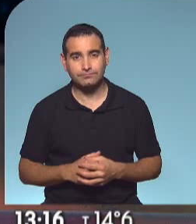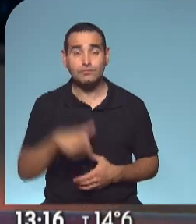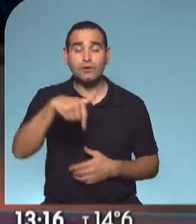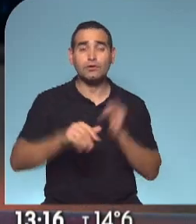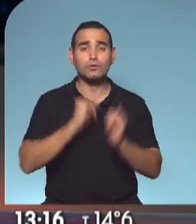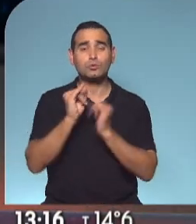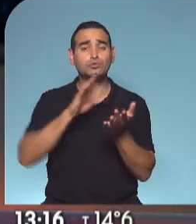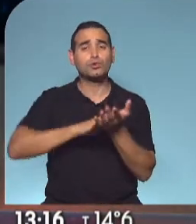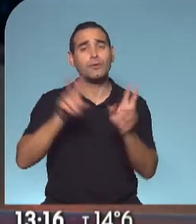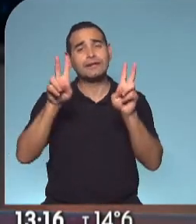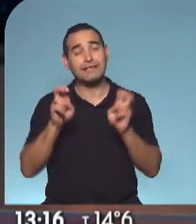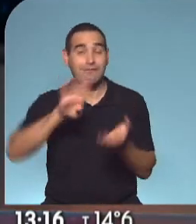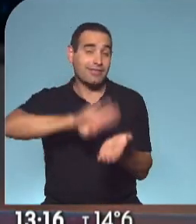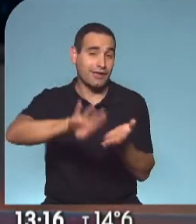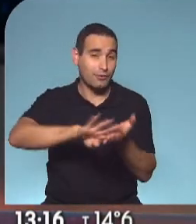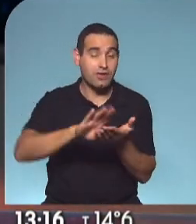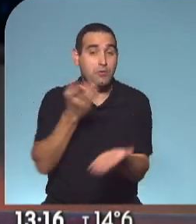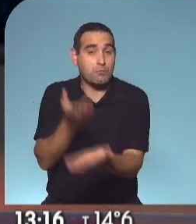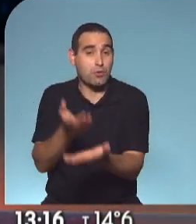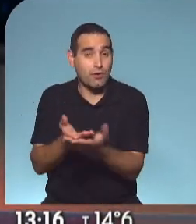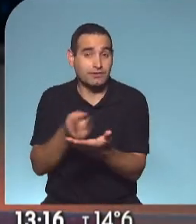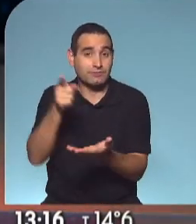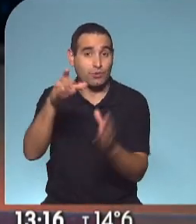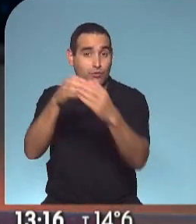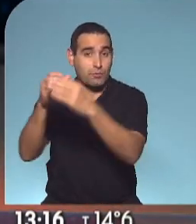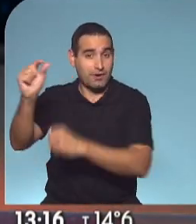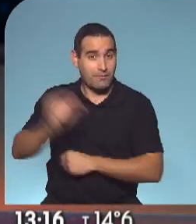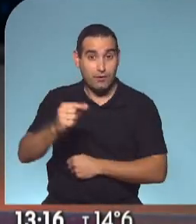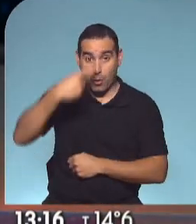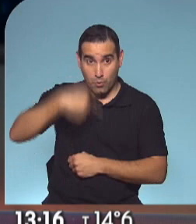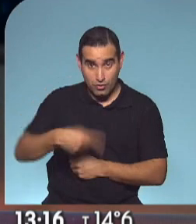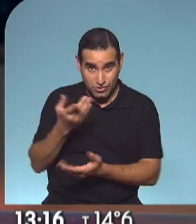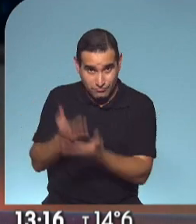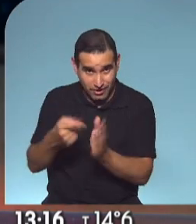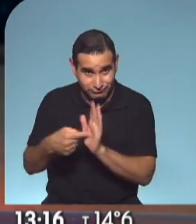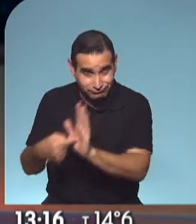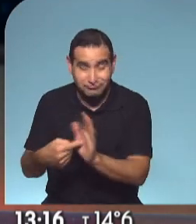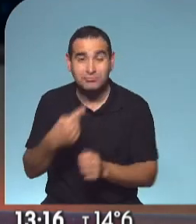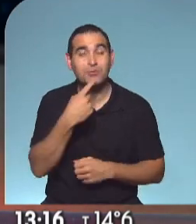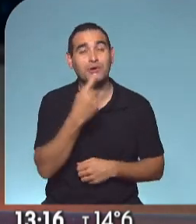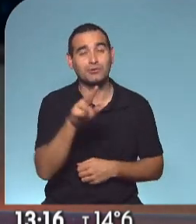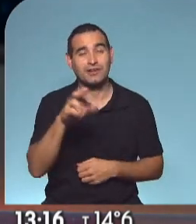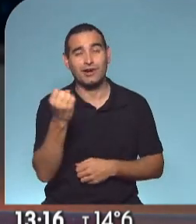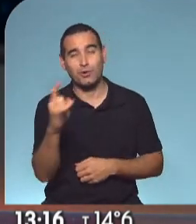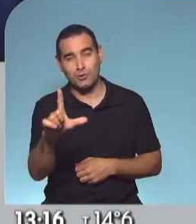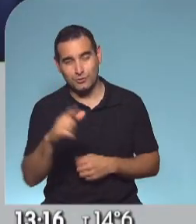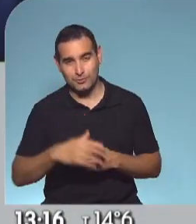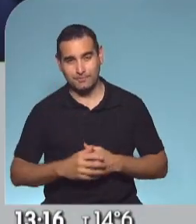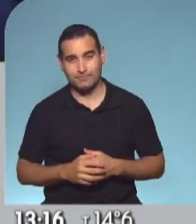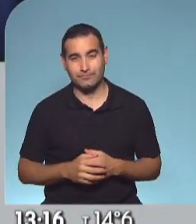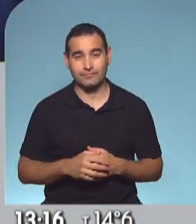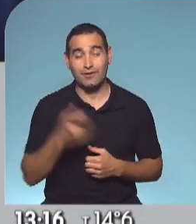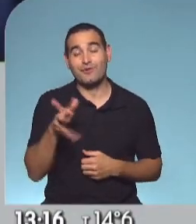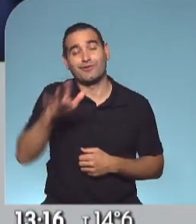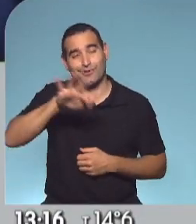Vamos ahora del tema deuda y la oferta a los bonistas. La última, la pregunta se la trasladamos a Raúl de la Torre, con quien